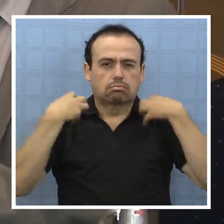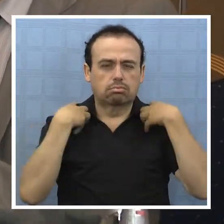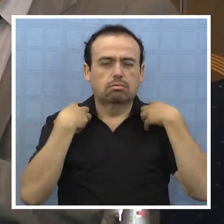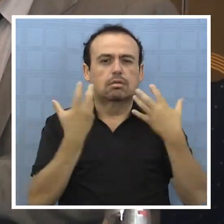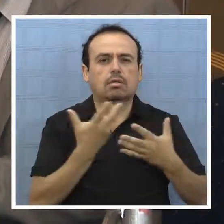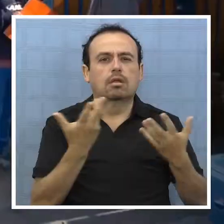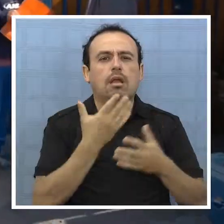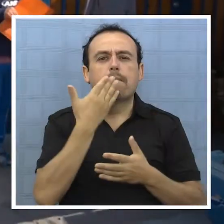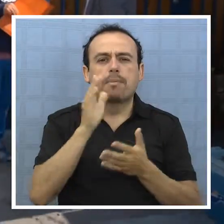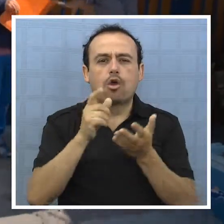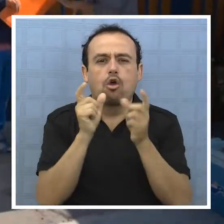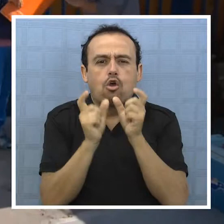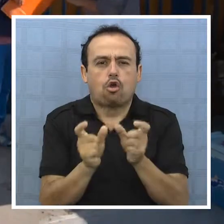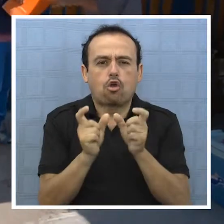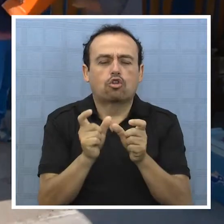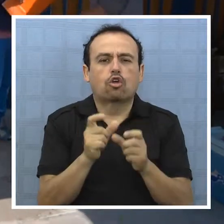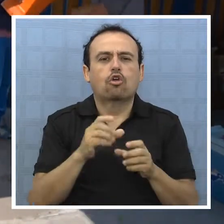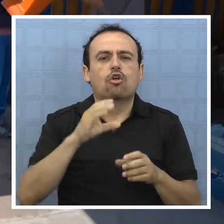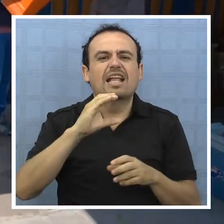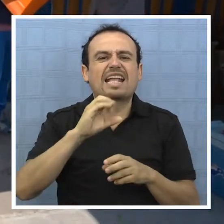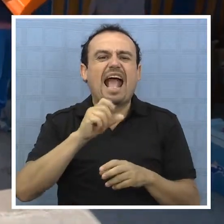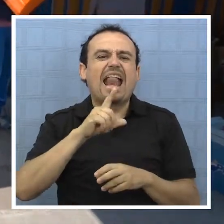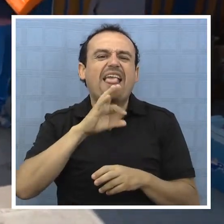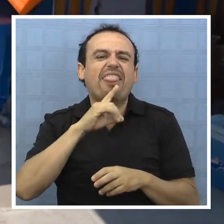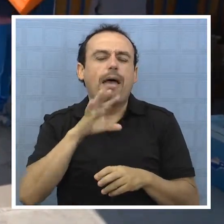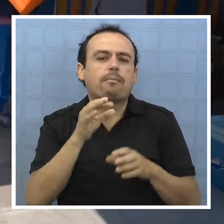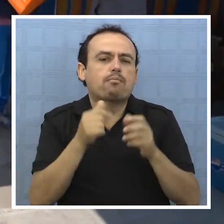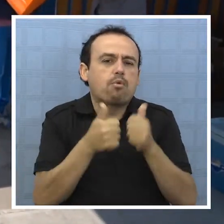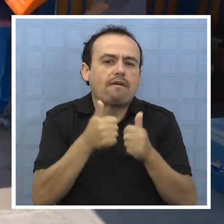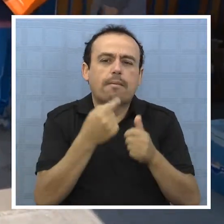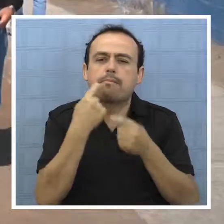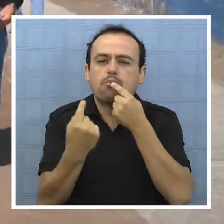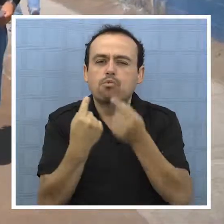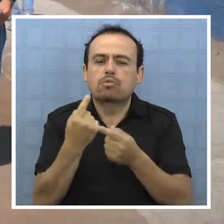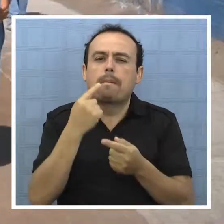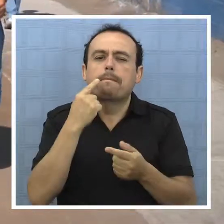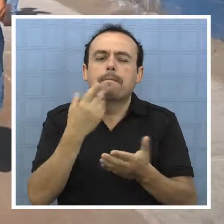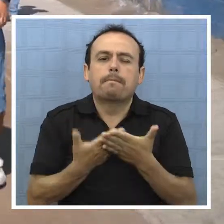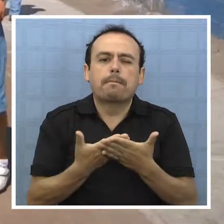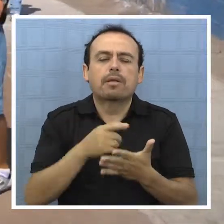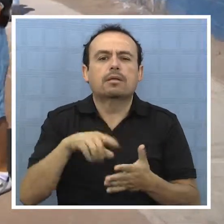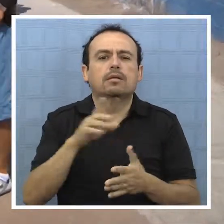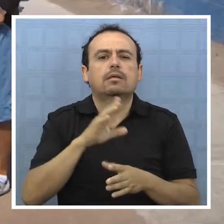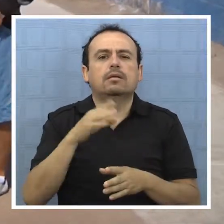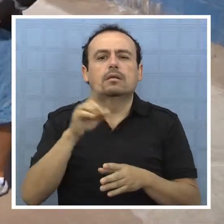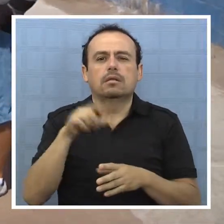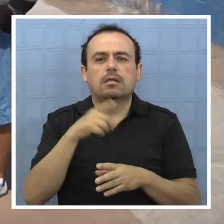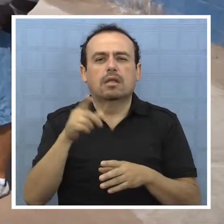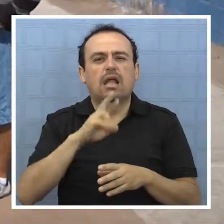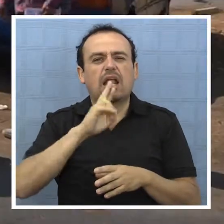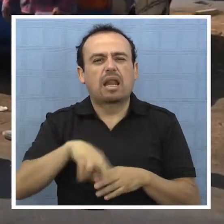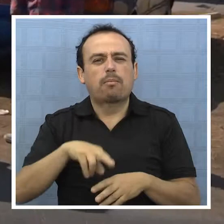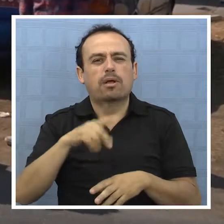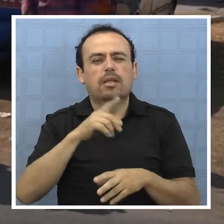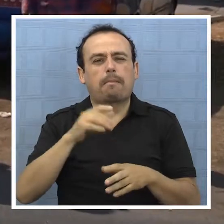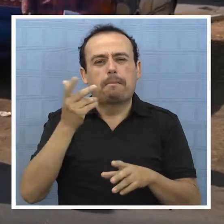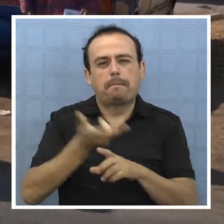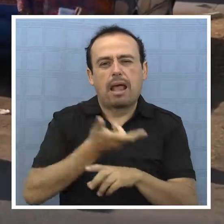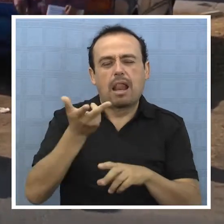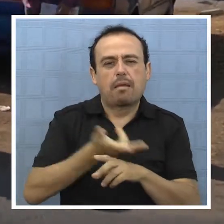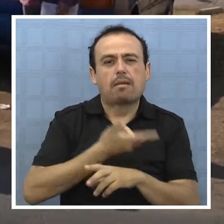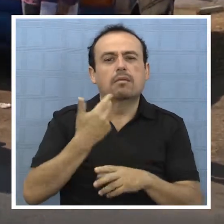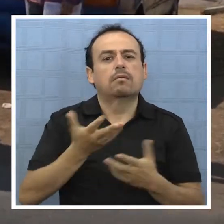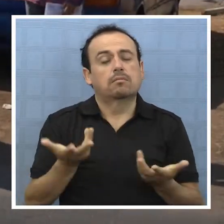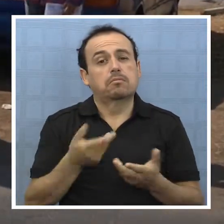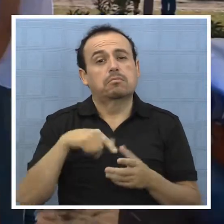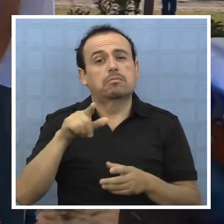ellos, mejores controles de calidad de la prueba, incluir preguntas piloto, y eliminar la penalización por respuestas incorrectas, lo que será